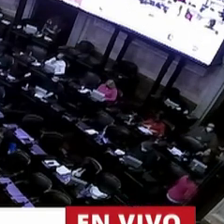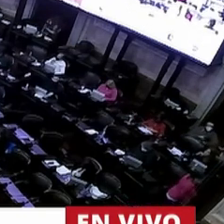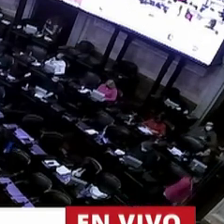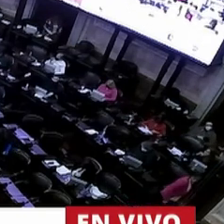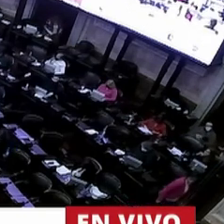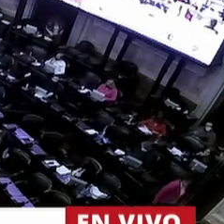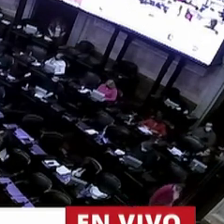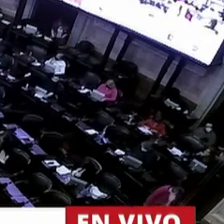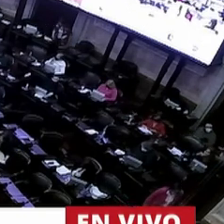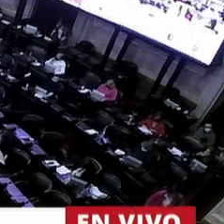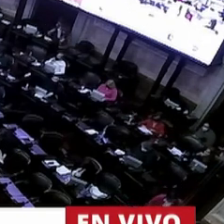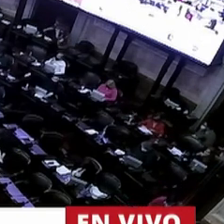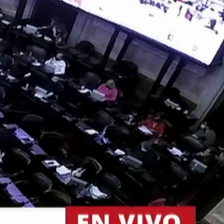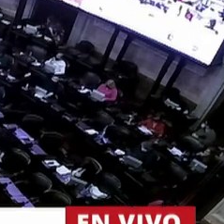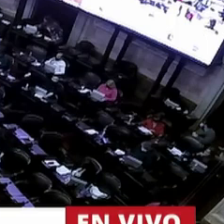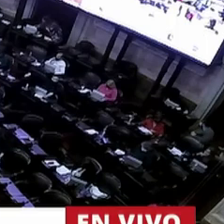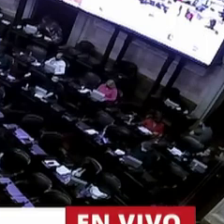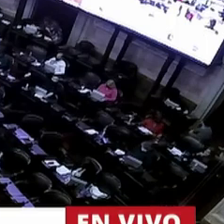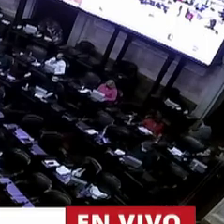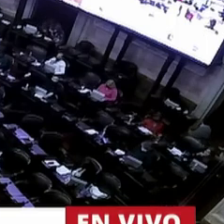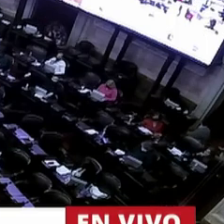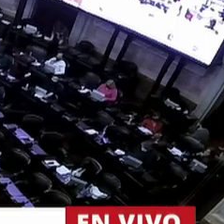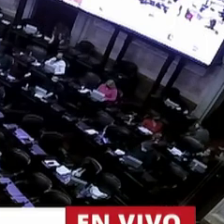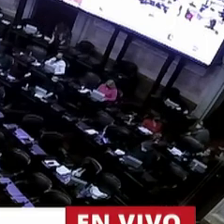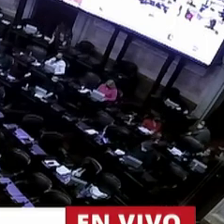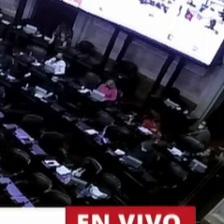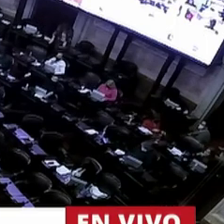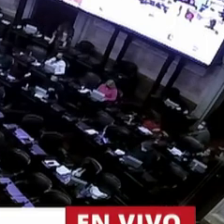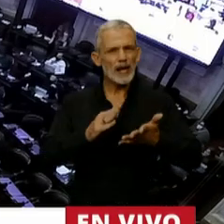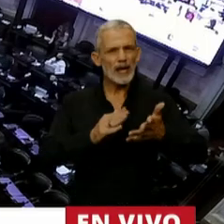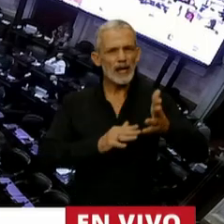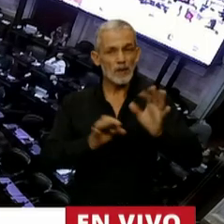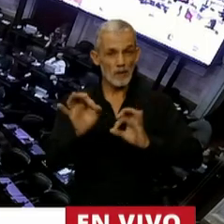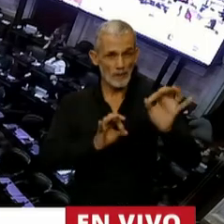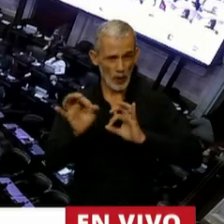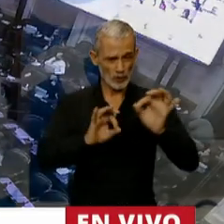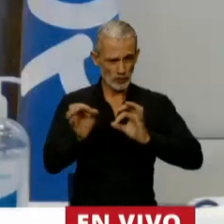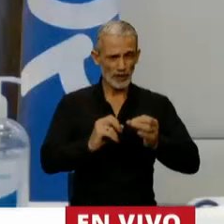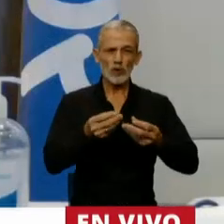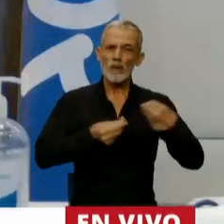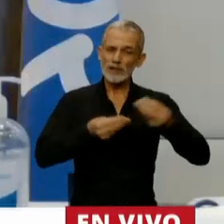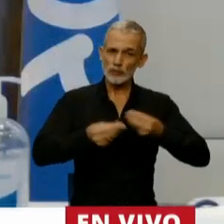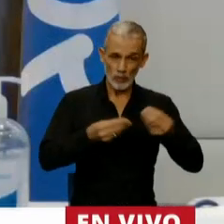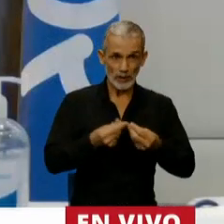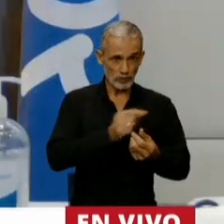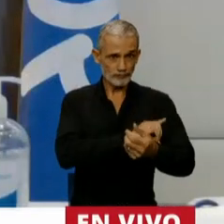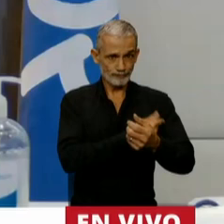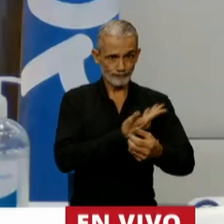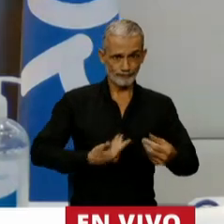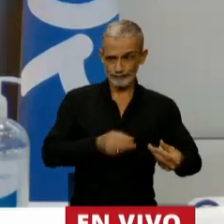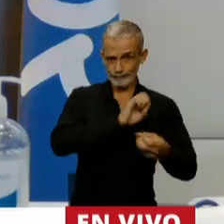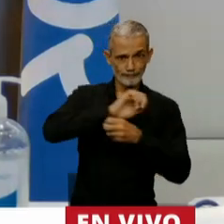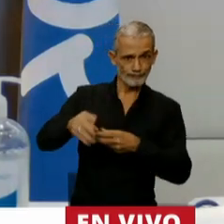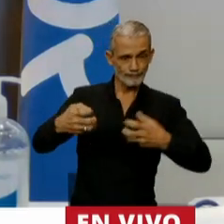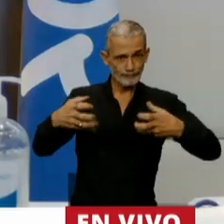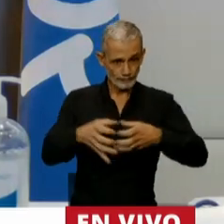Presupuesto y en relación al proyecto de presupuesto enviado por el Poder Ejecutivo Nacional, presupuesto